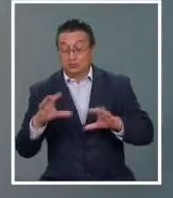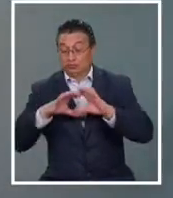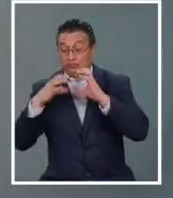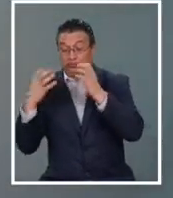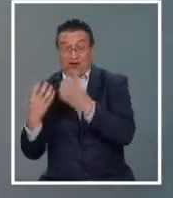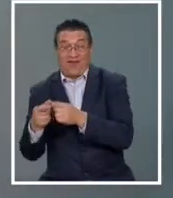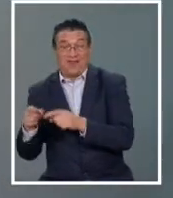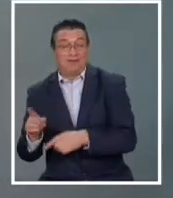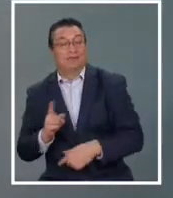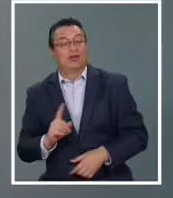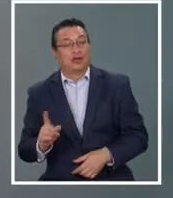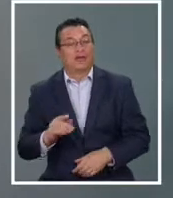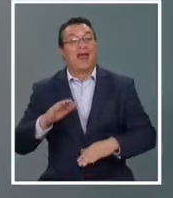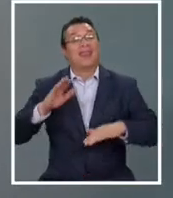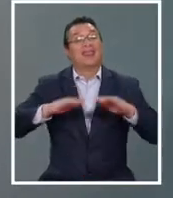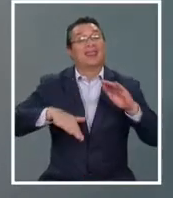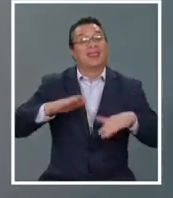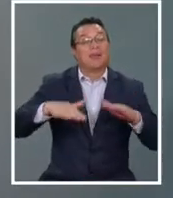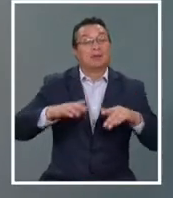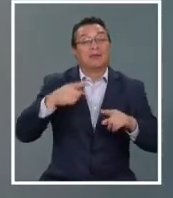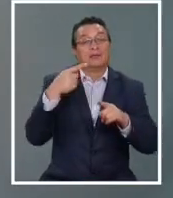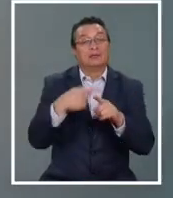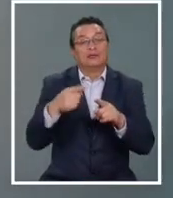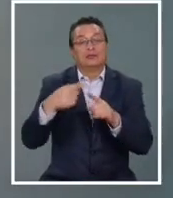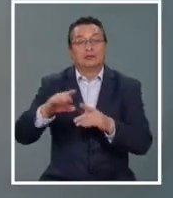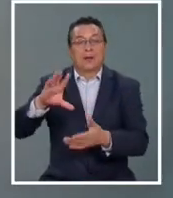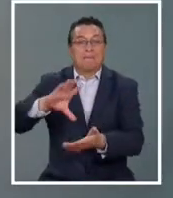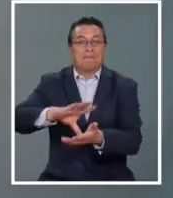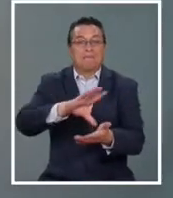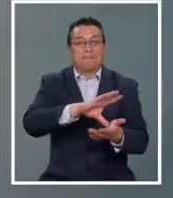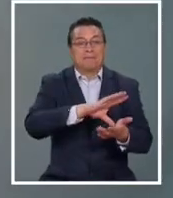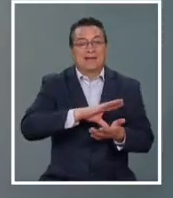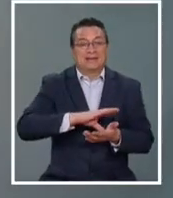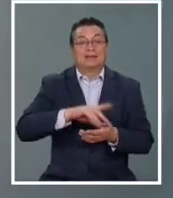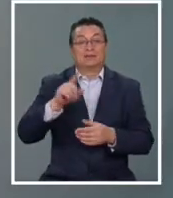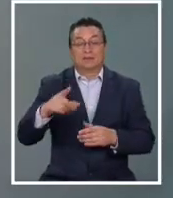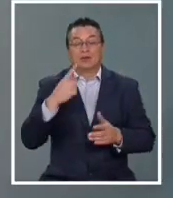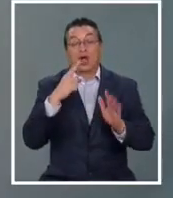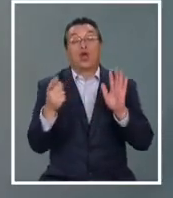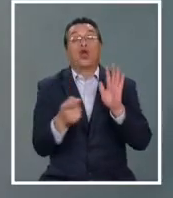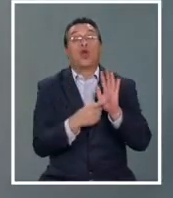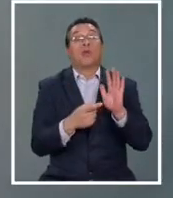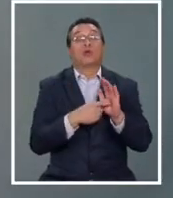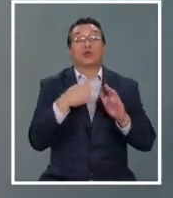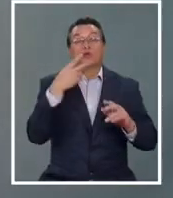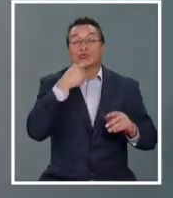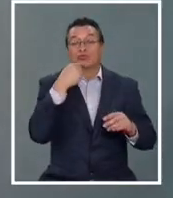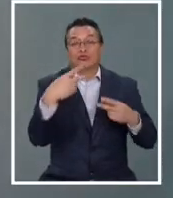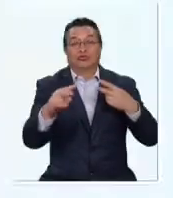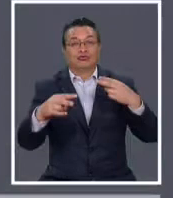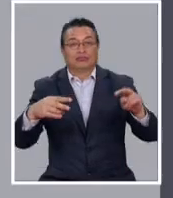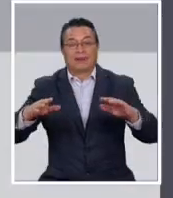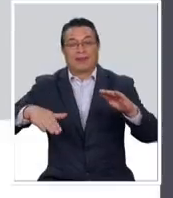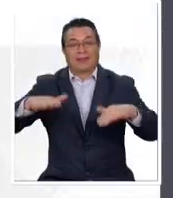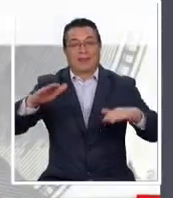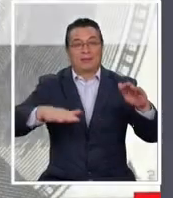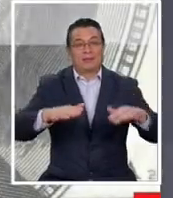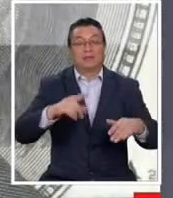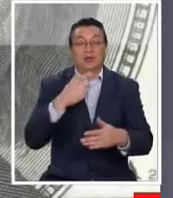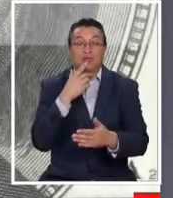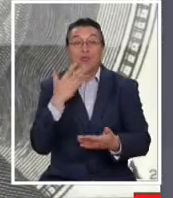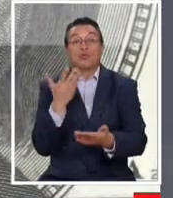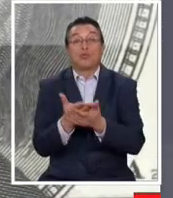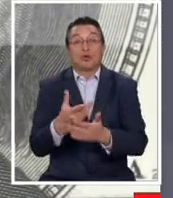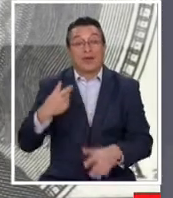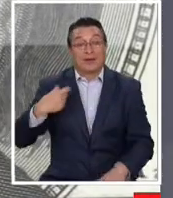global, dependen de múltiples estados que establecen la carga tributaria que a les parece pertinente. Lo que propone Estados